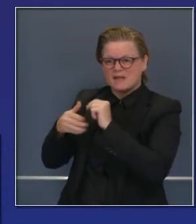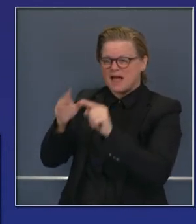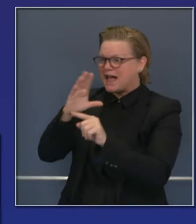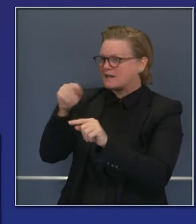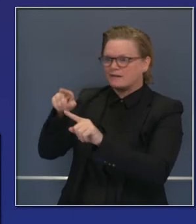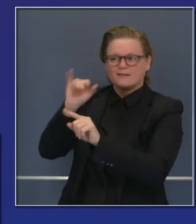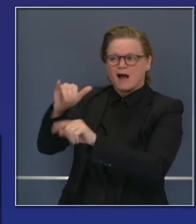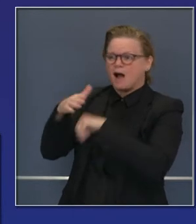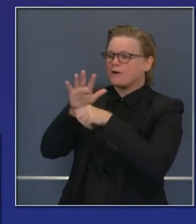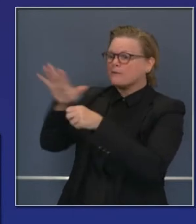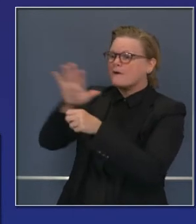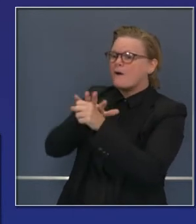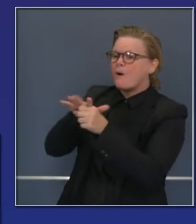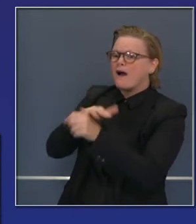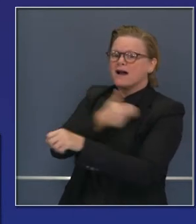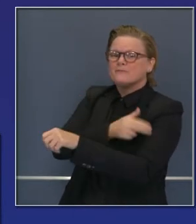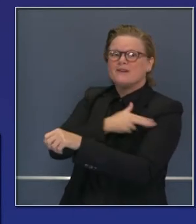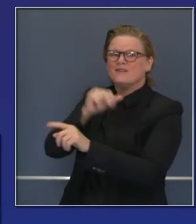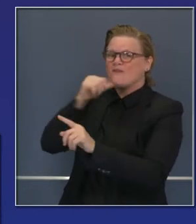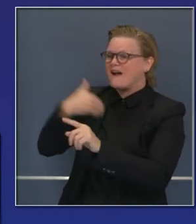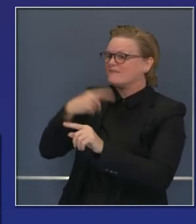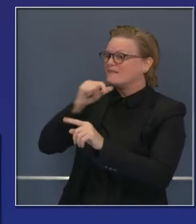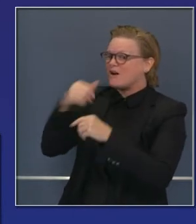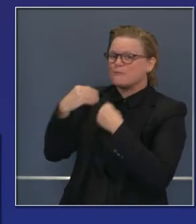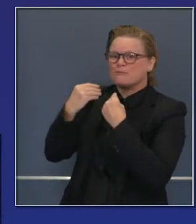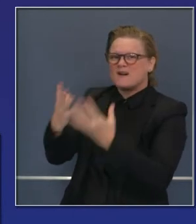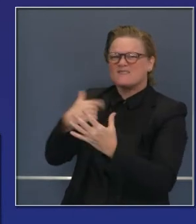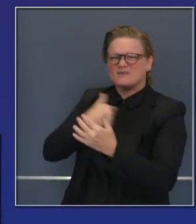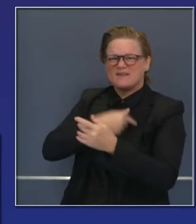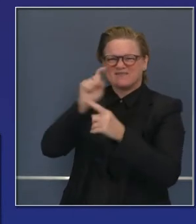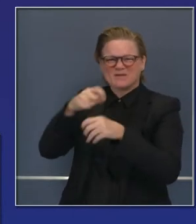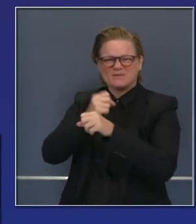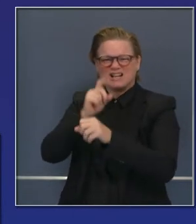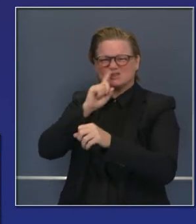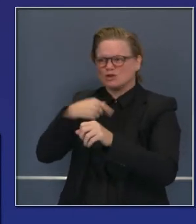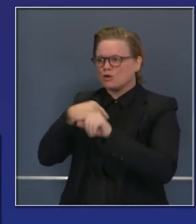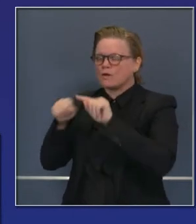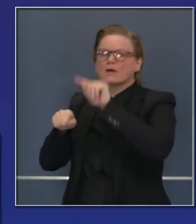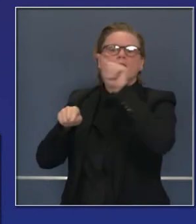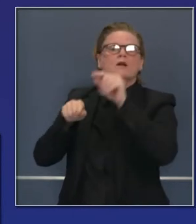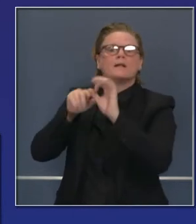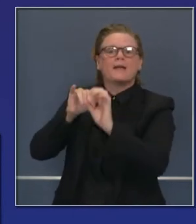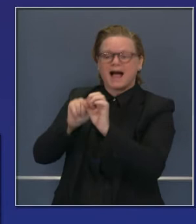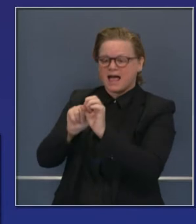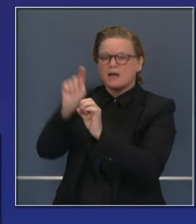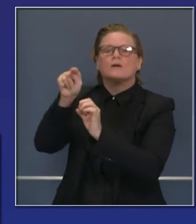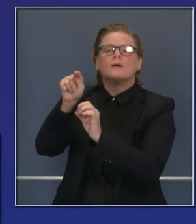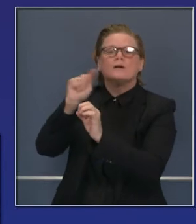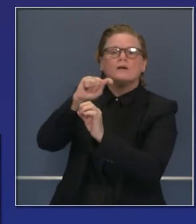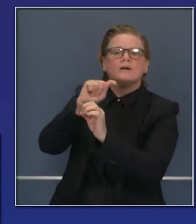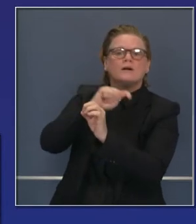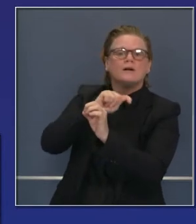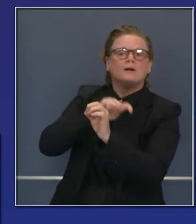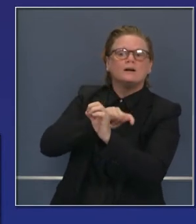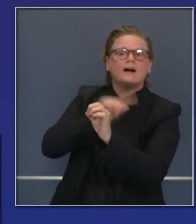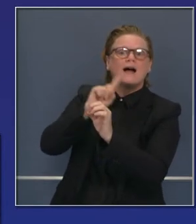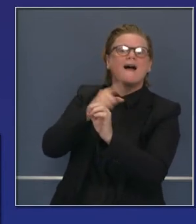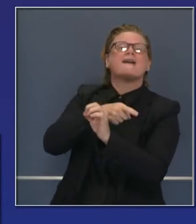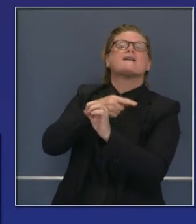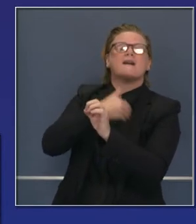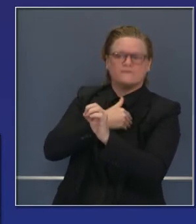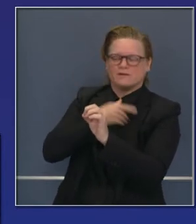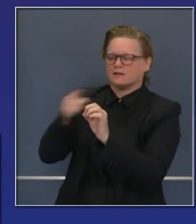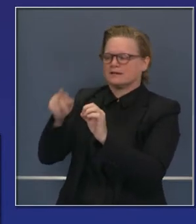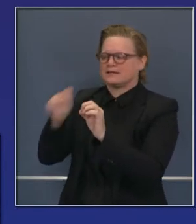hospital en su comunidad, en su condado, tenemos que estar seguros de que los condados alrededor puedan ayudar a esos